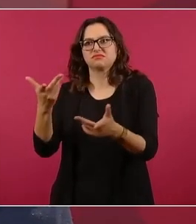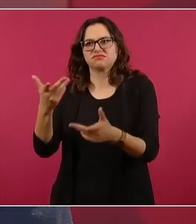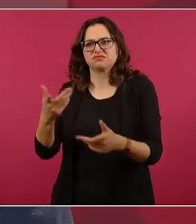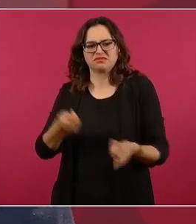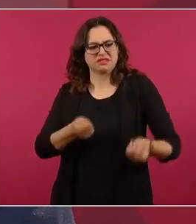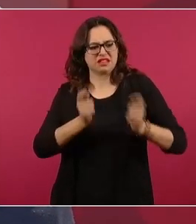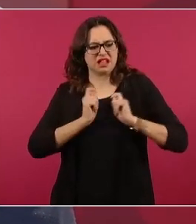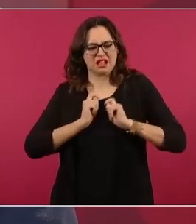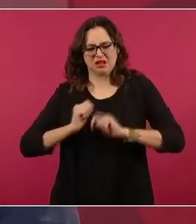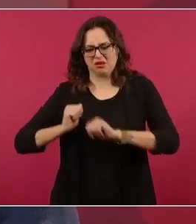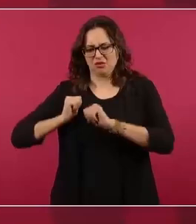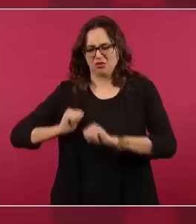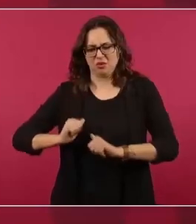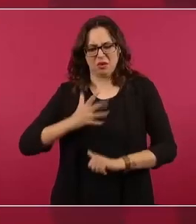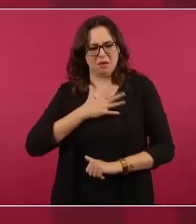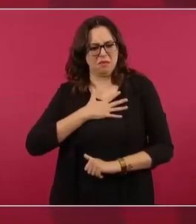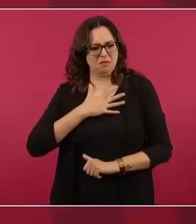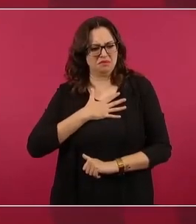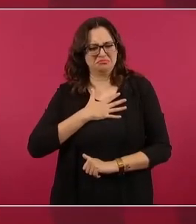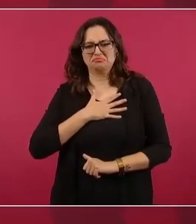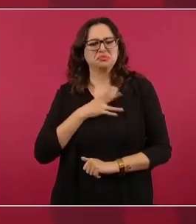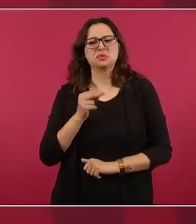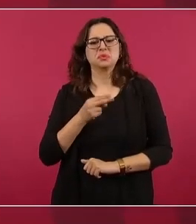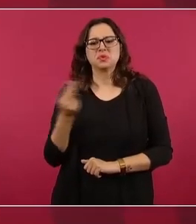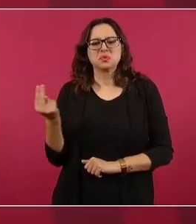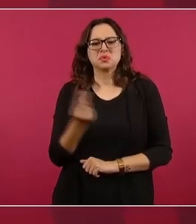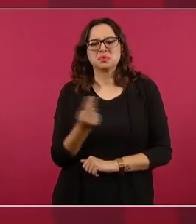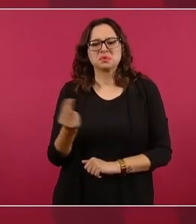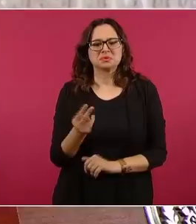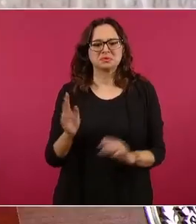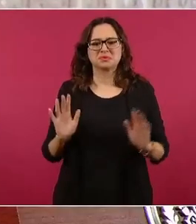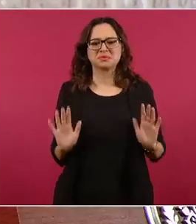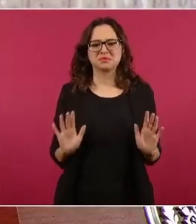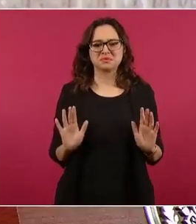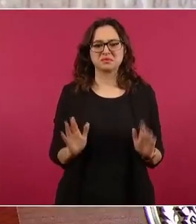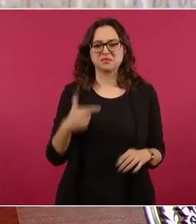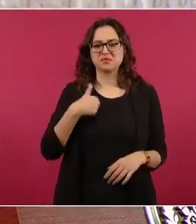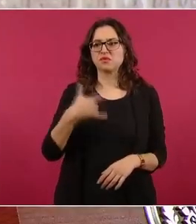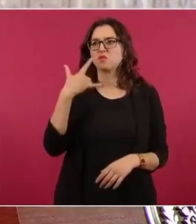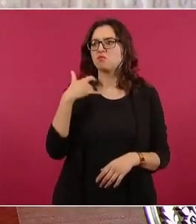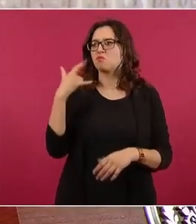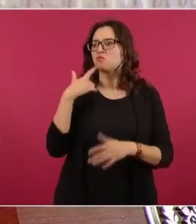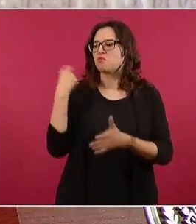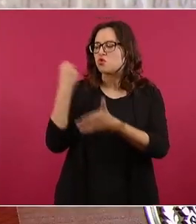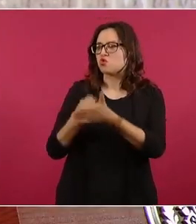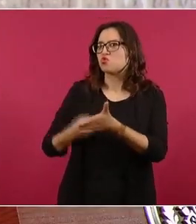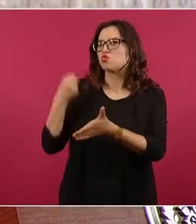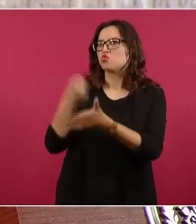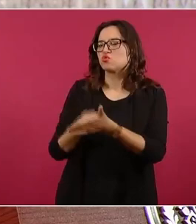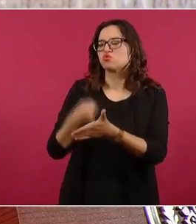Y eso me hería